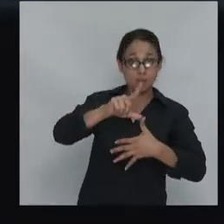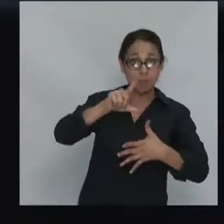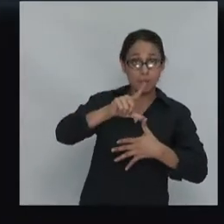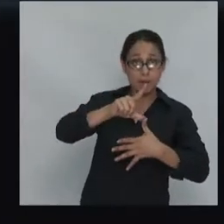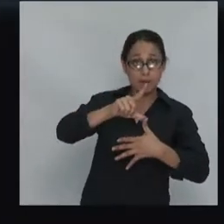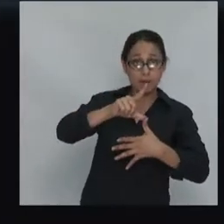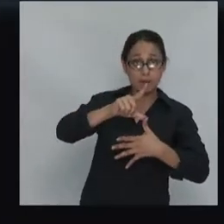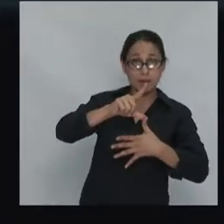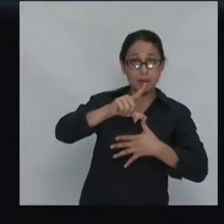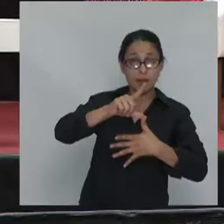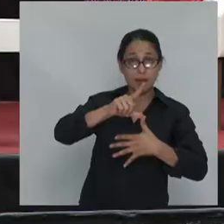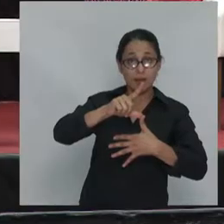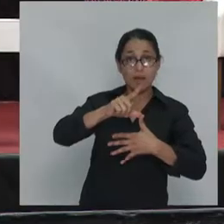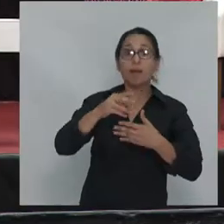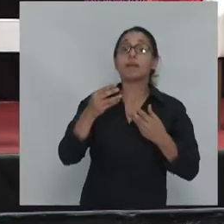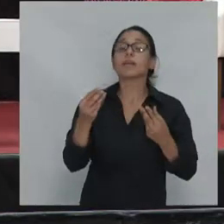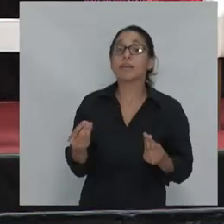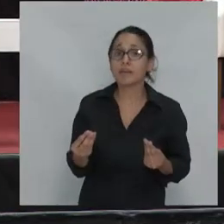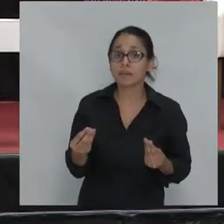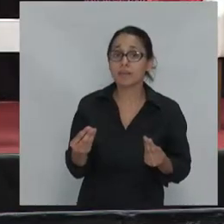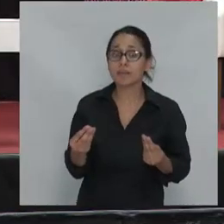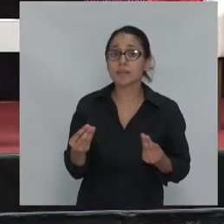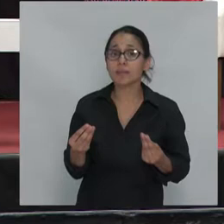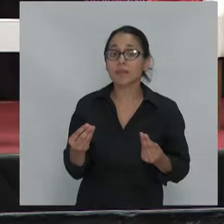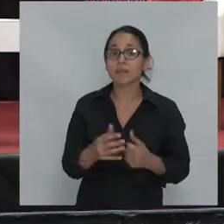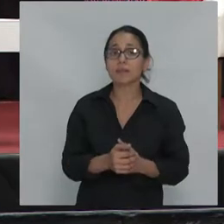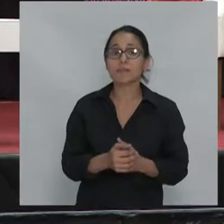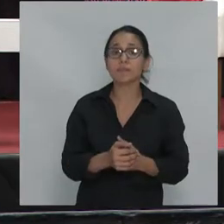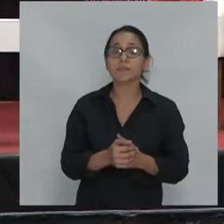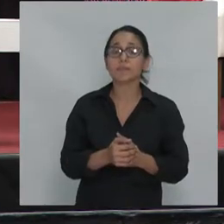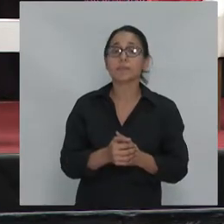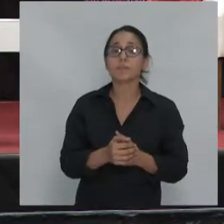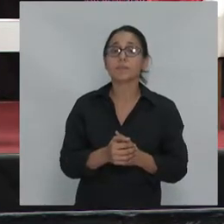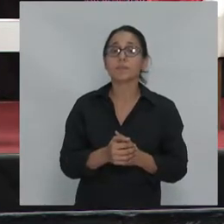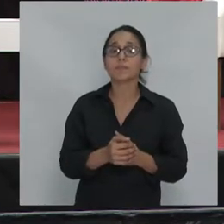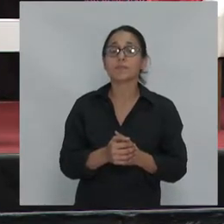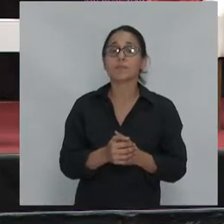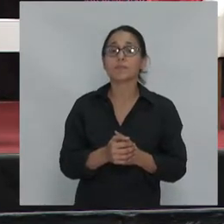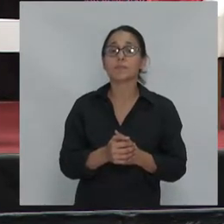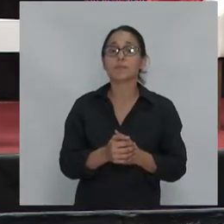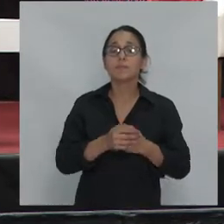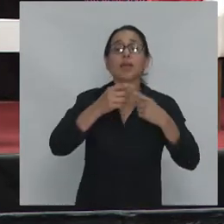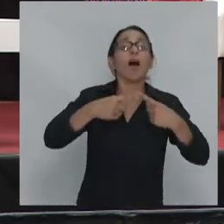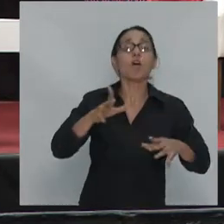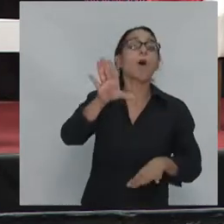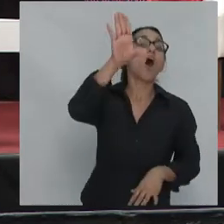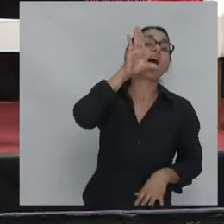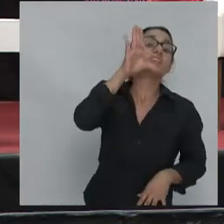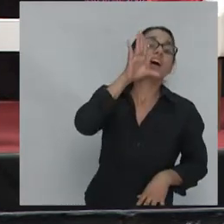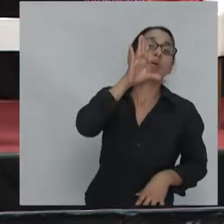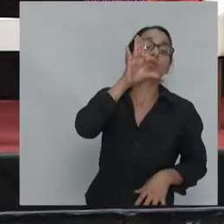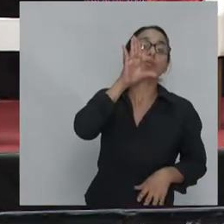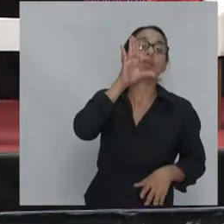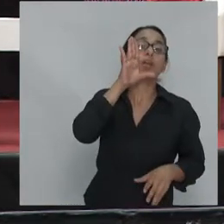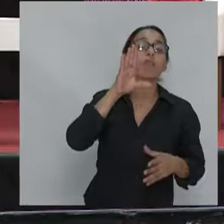que las tendencias que caracterizan la presencia norteamericana van